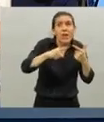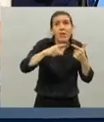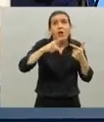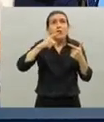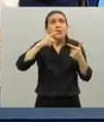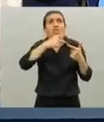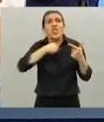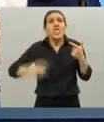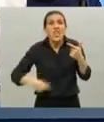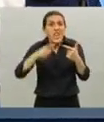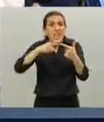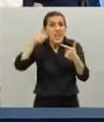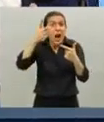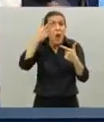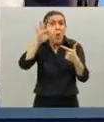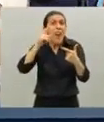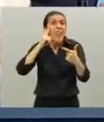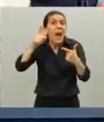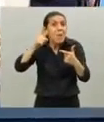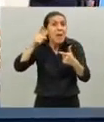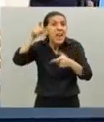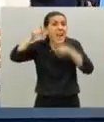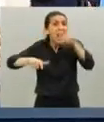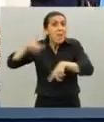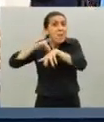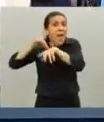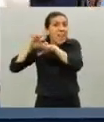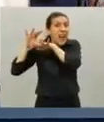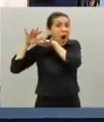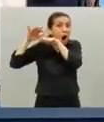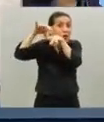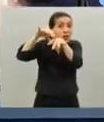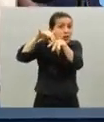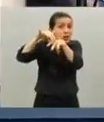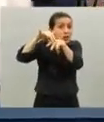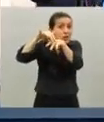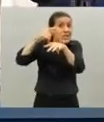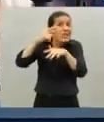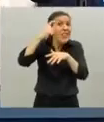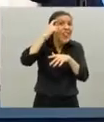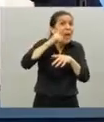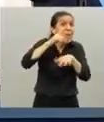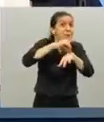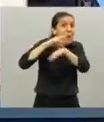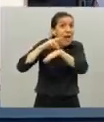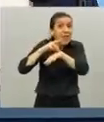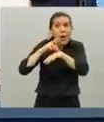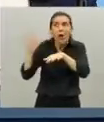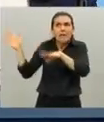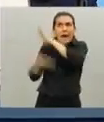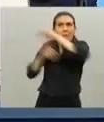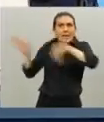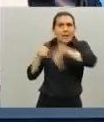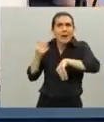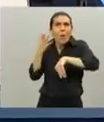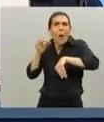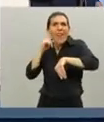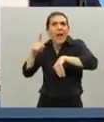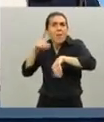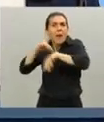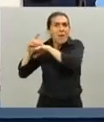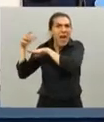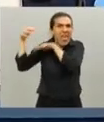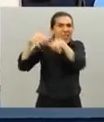China China llevó 40.000 médicos más a la región tenían 10.000 llevó 40.000 más porque no alcanzaban nadie está preparado